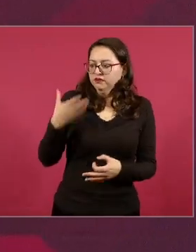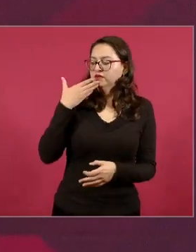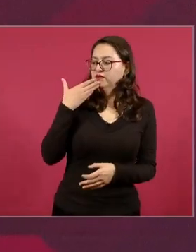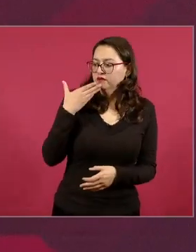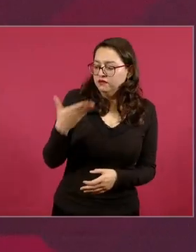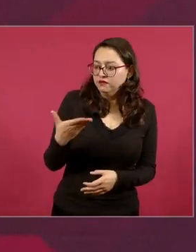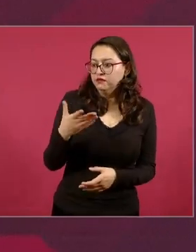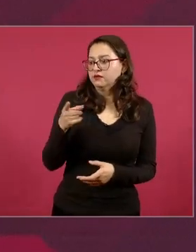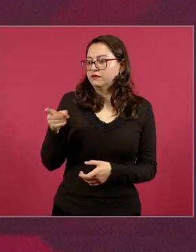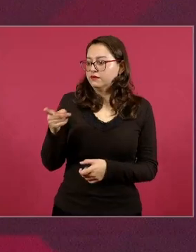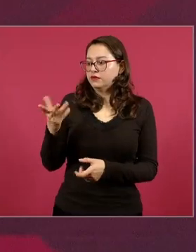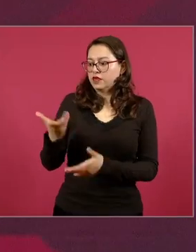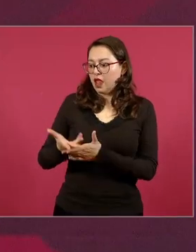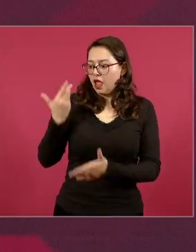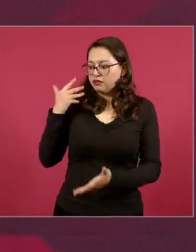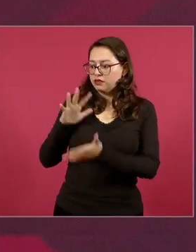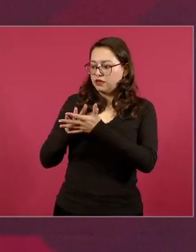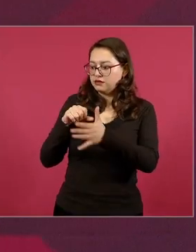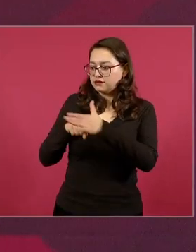que no tengan antecedentes penales